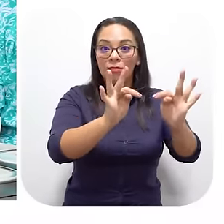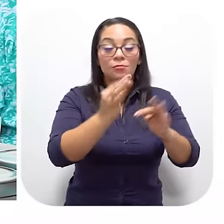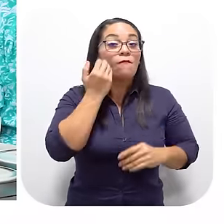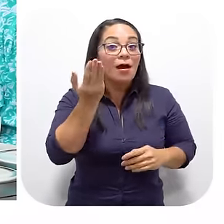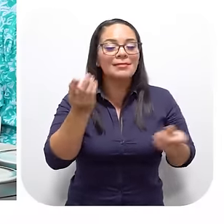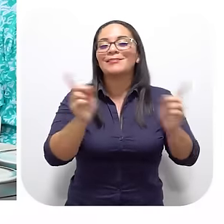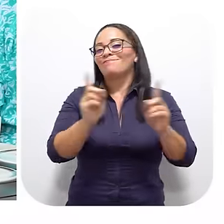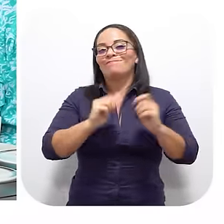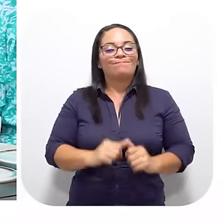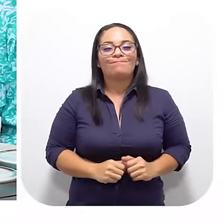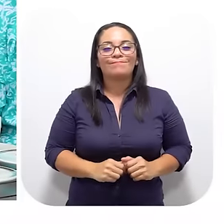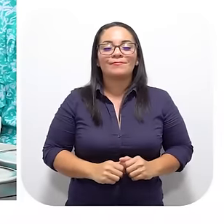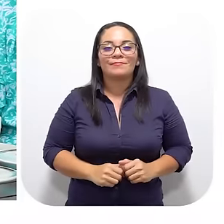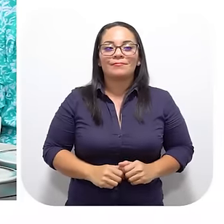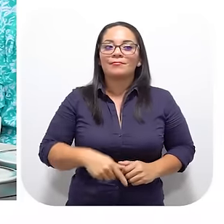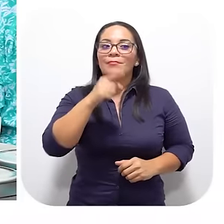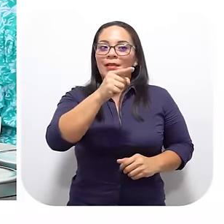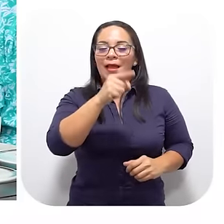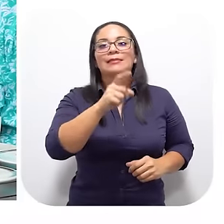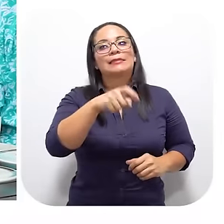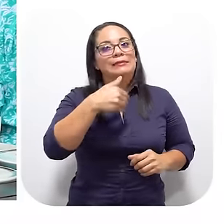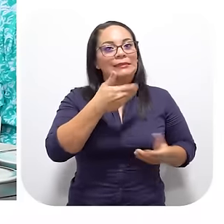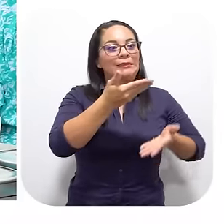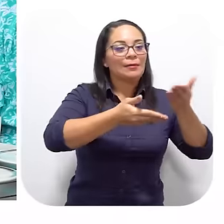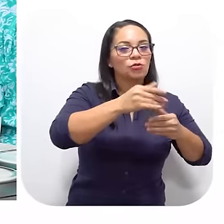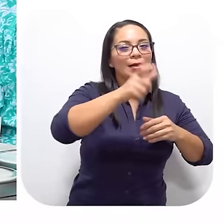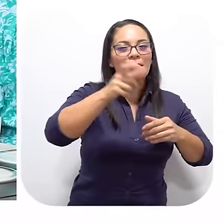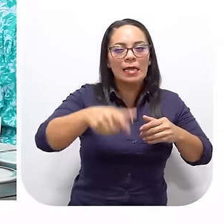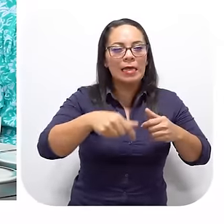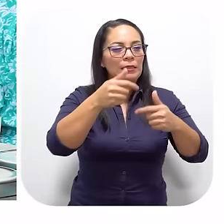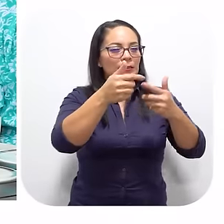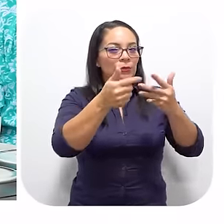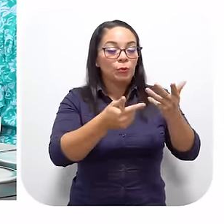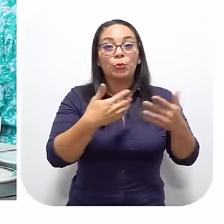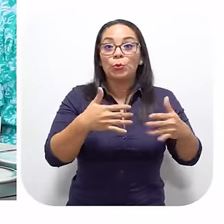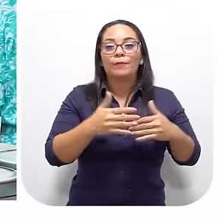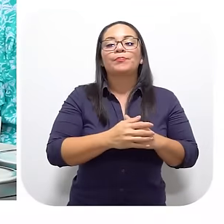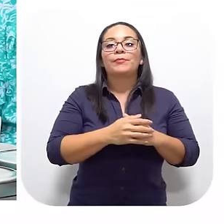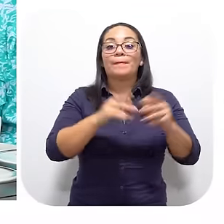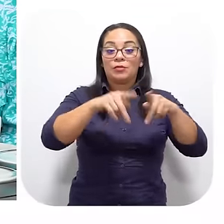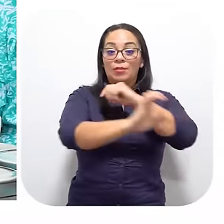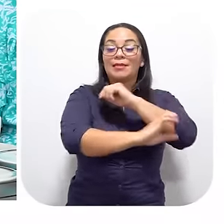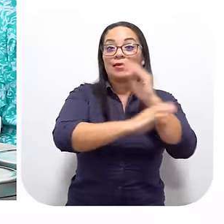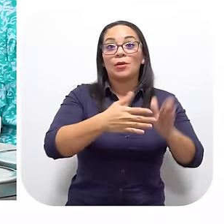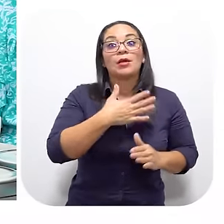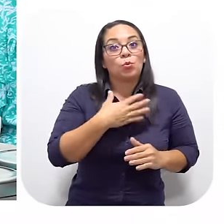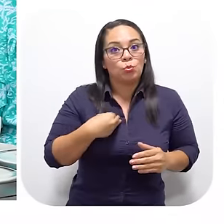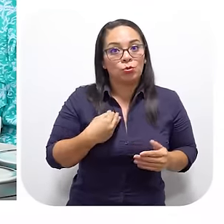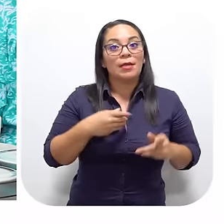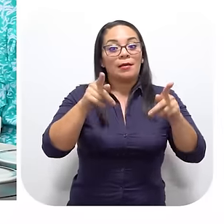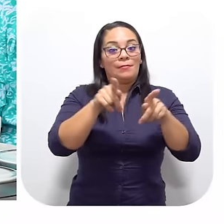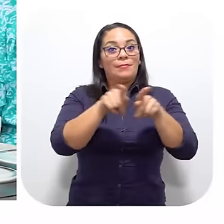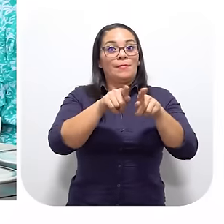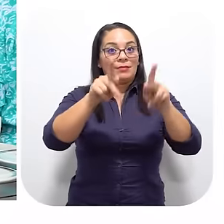turismo No es fácil Porque hay que Tener Hay que tener Servicio al cliente Eso Eso El extranjero Le